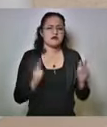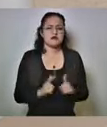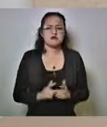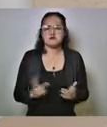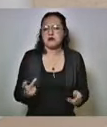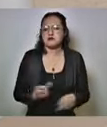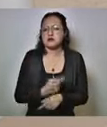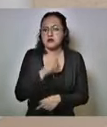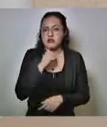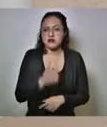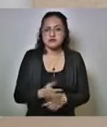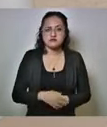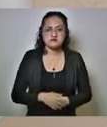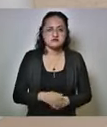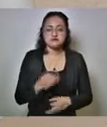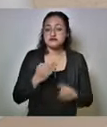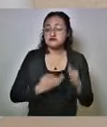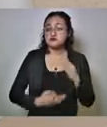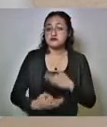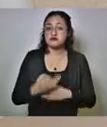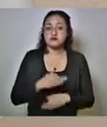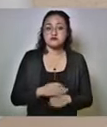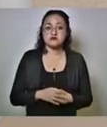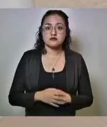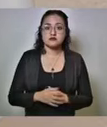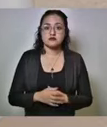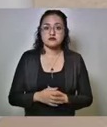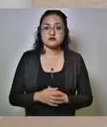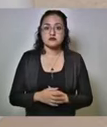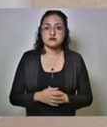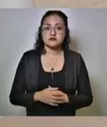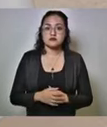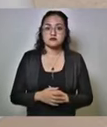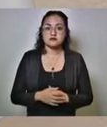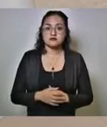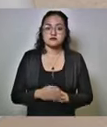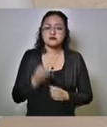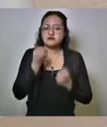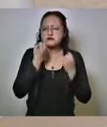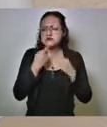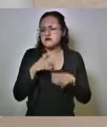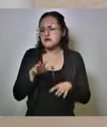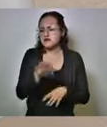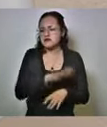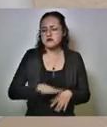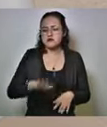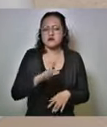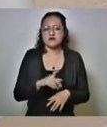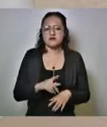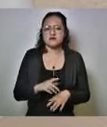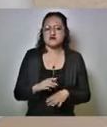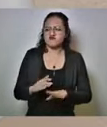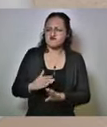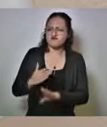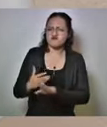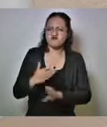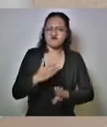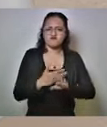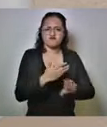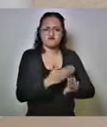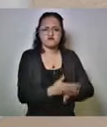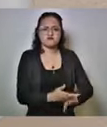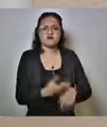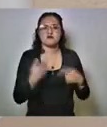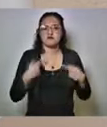en todo el ámbito social y dañaban a las a las